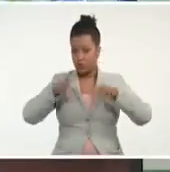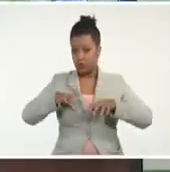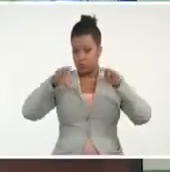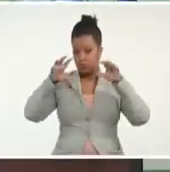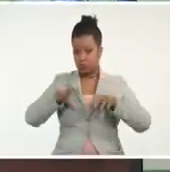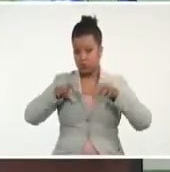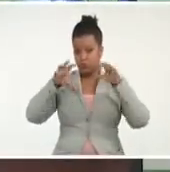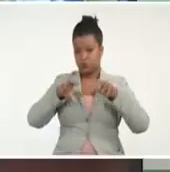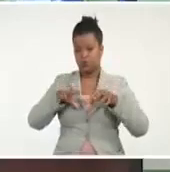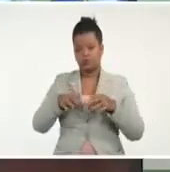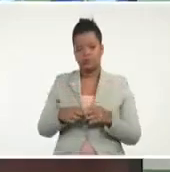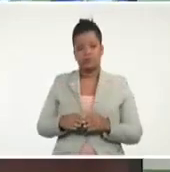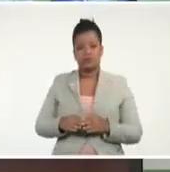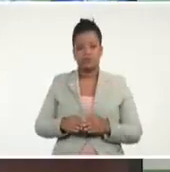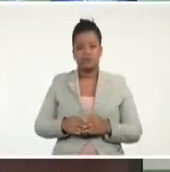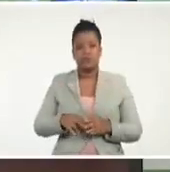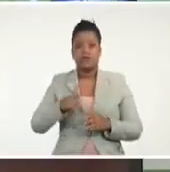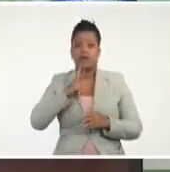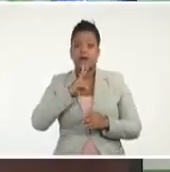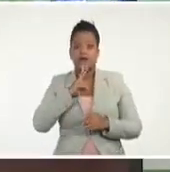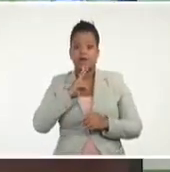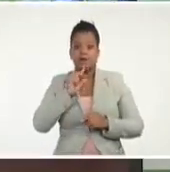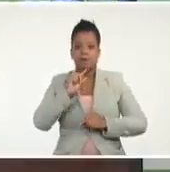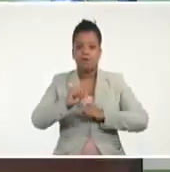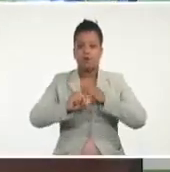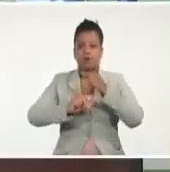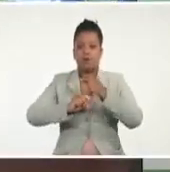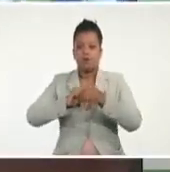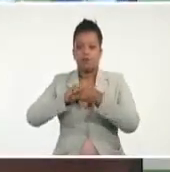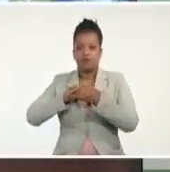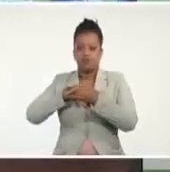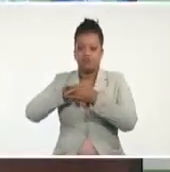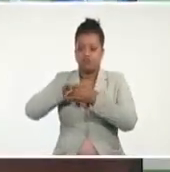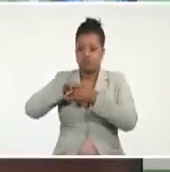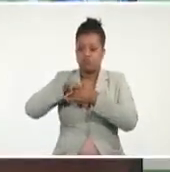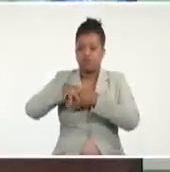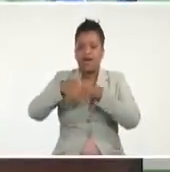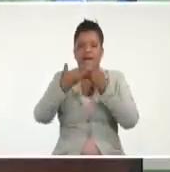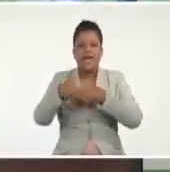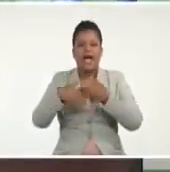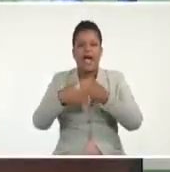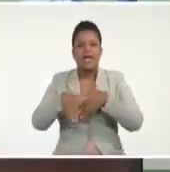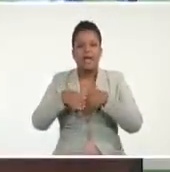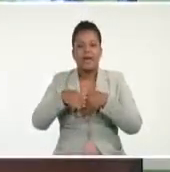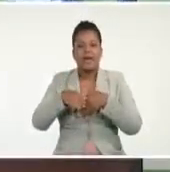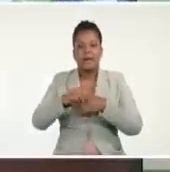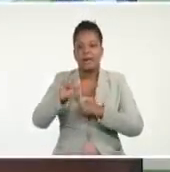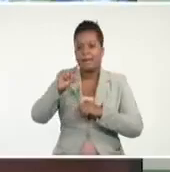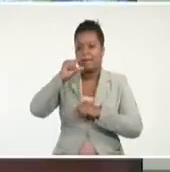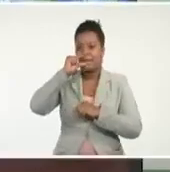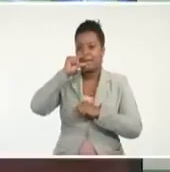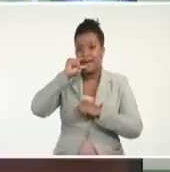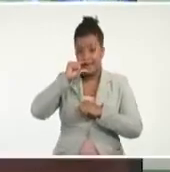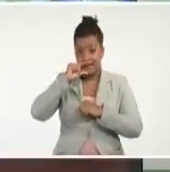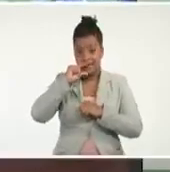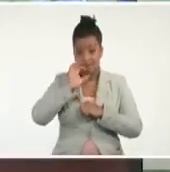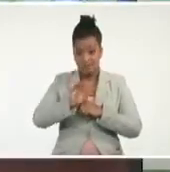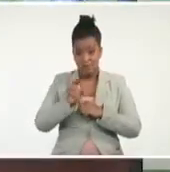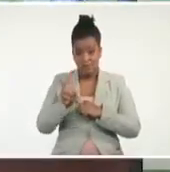pero ese agua fue corriendo hacia la calle B y había una inundación costera